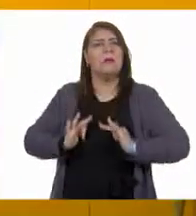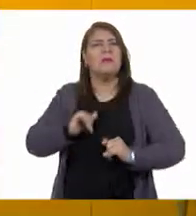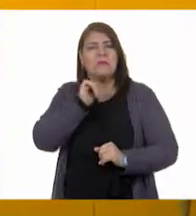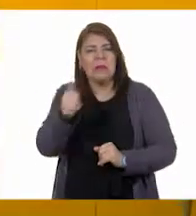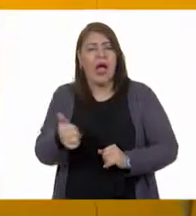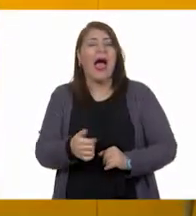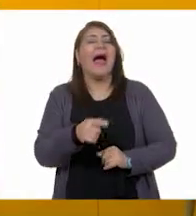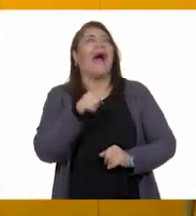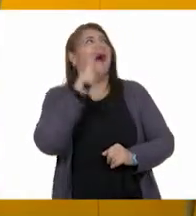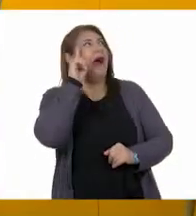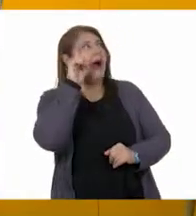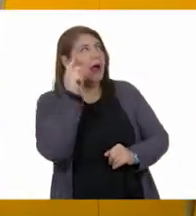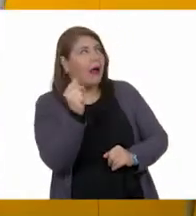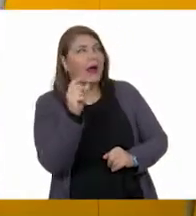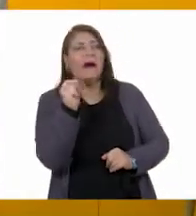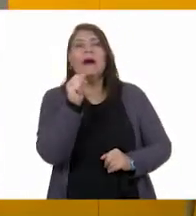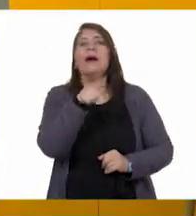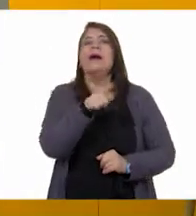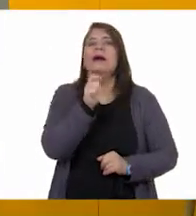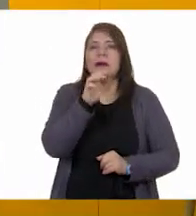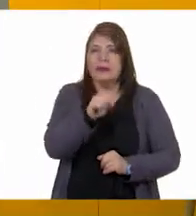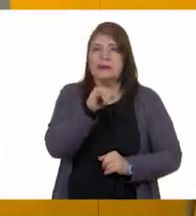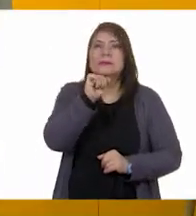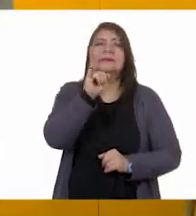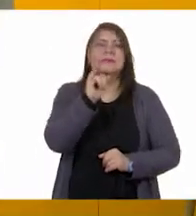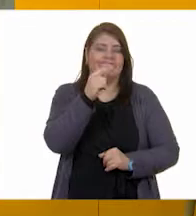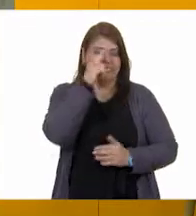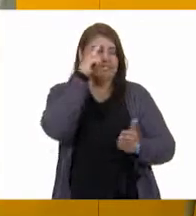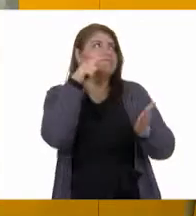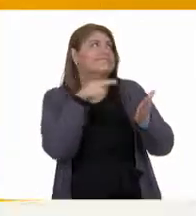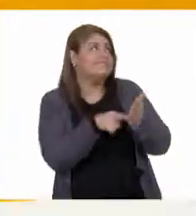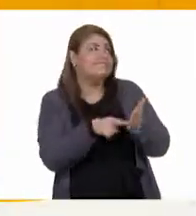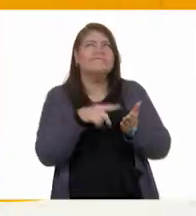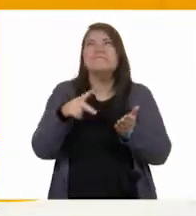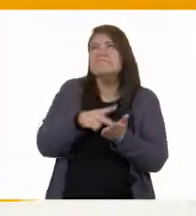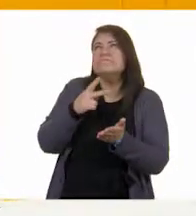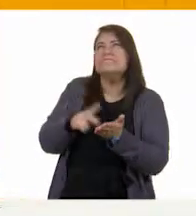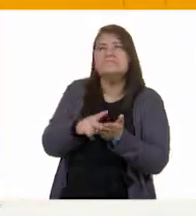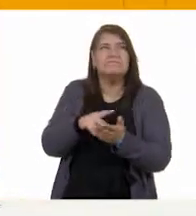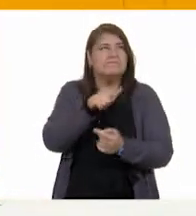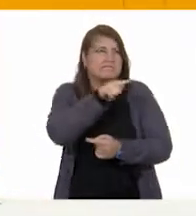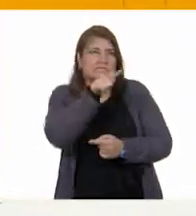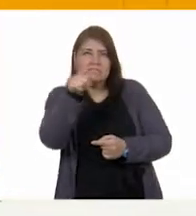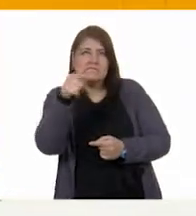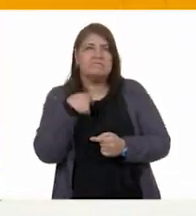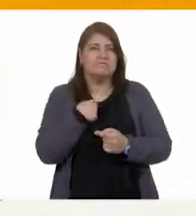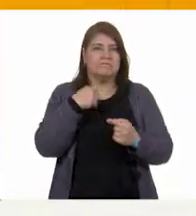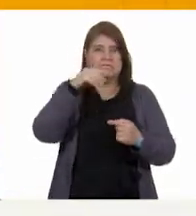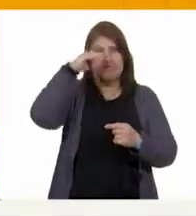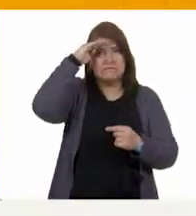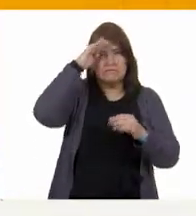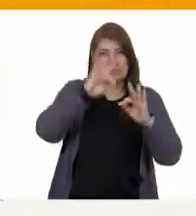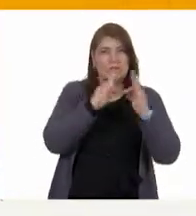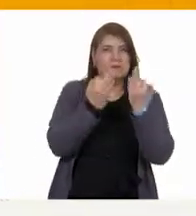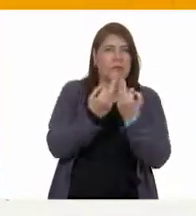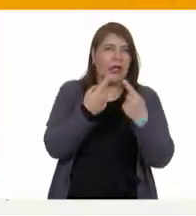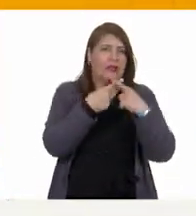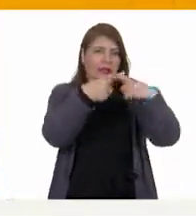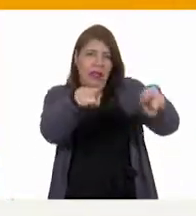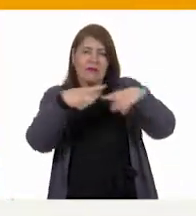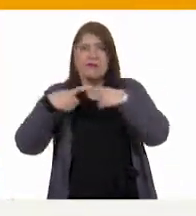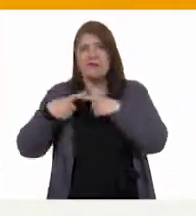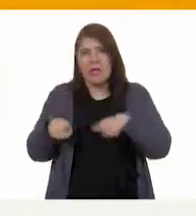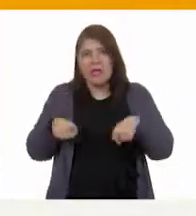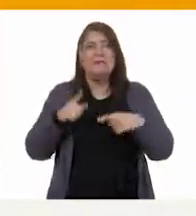Ahora que lo dicen, pues sí, creo que sí. Muchas veces pensamos diferente a las o los demás y...